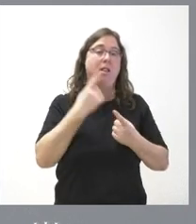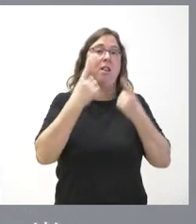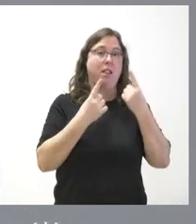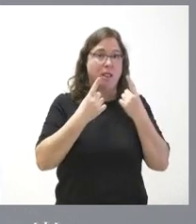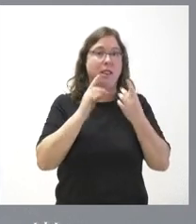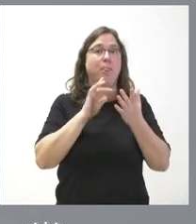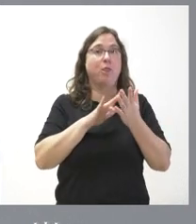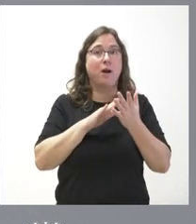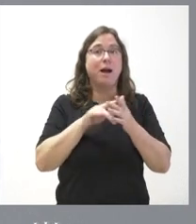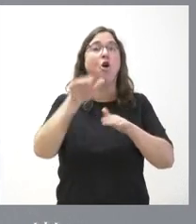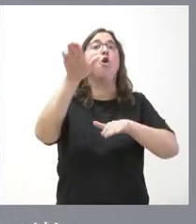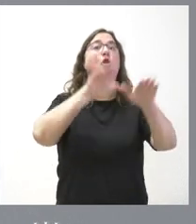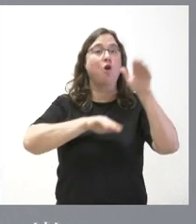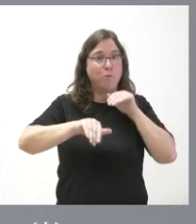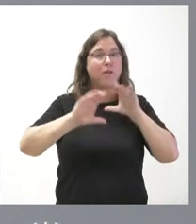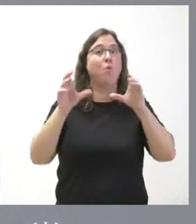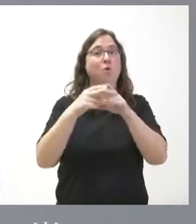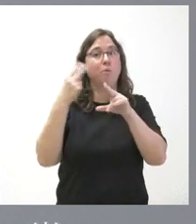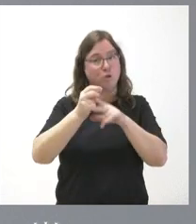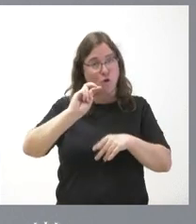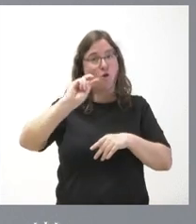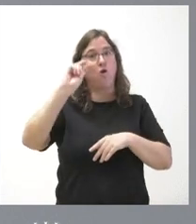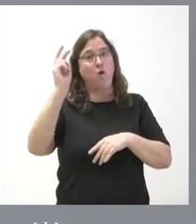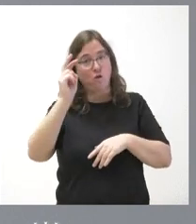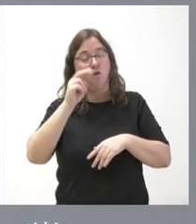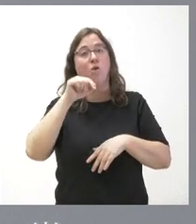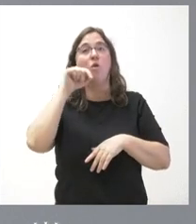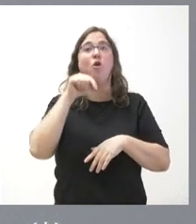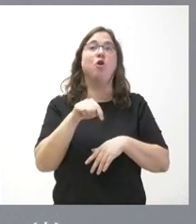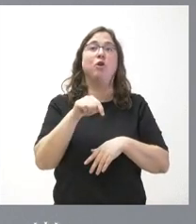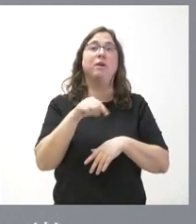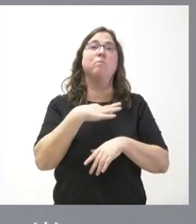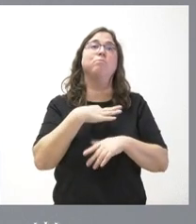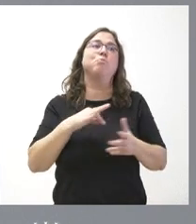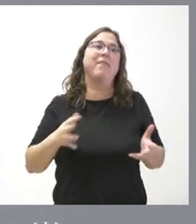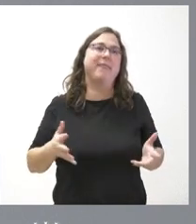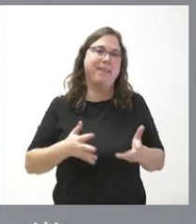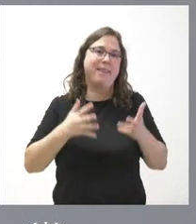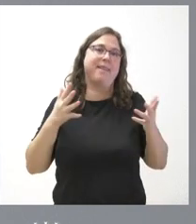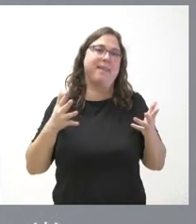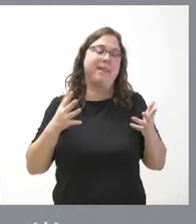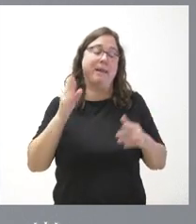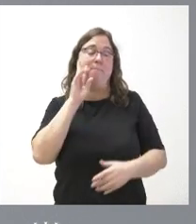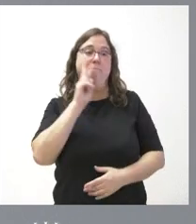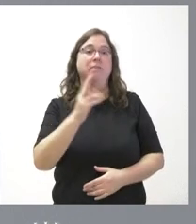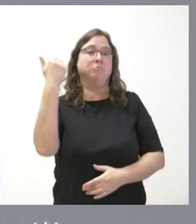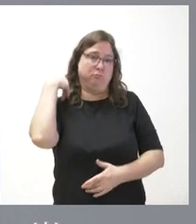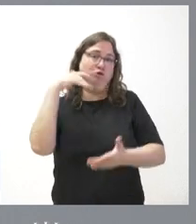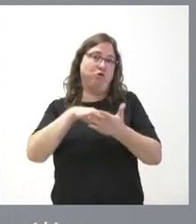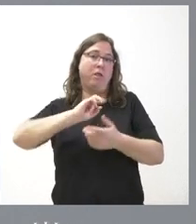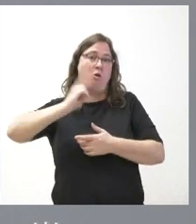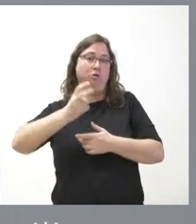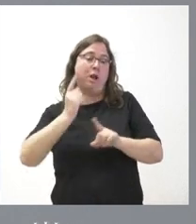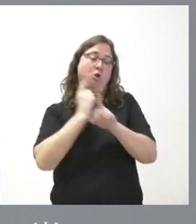sido convocadas por algunos de los partidos políticos que hoy pueden tener esta percepción y que lo hicieron también en otra ocasión